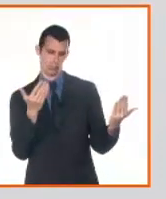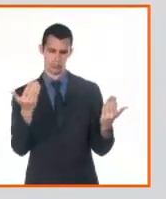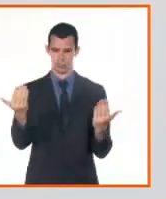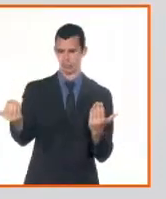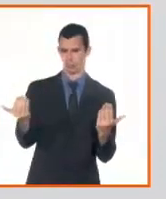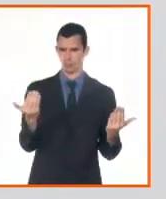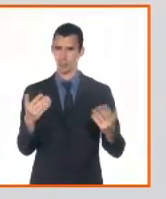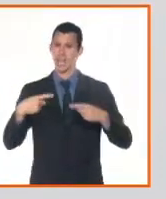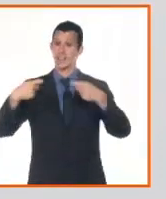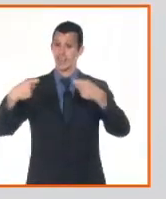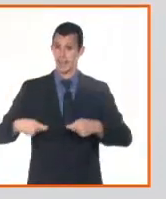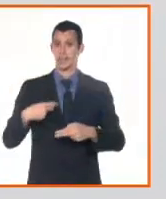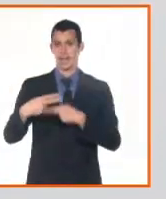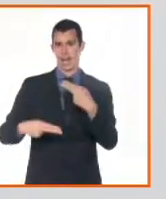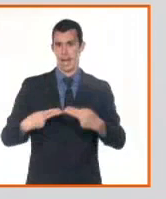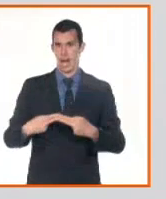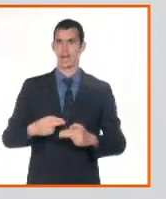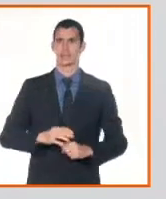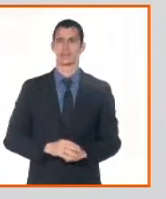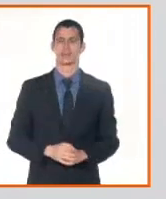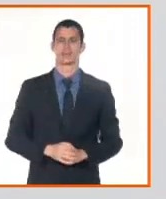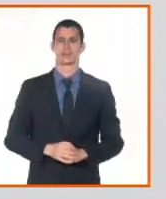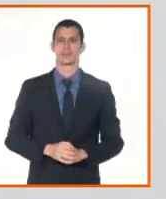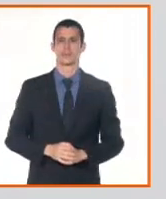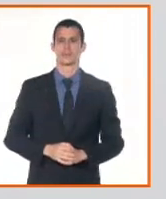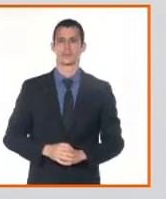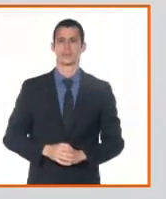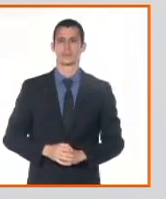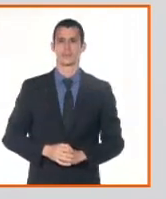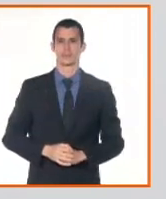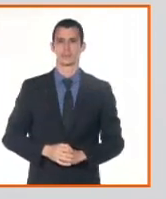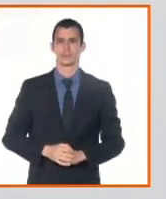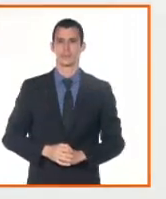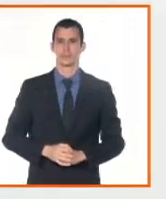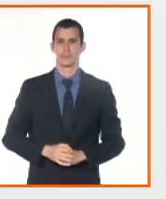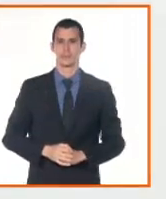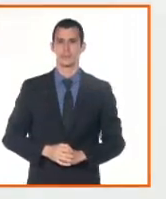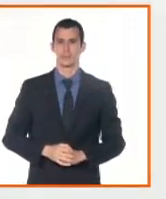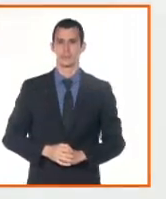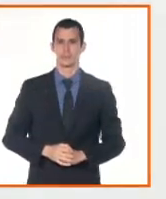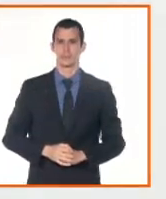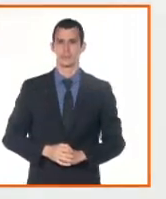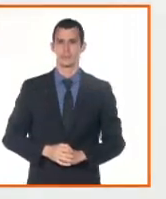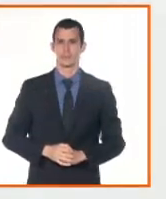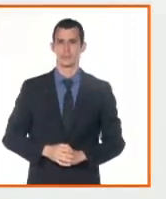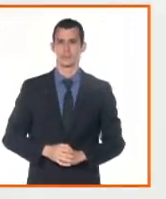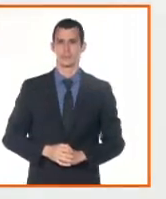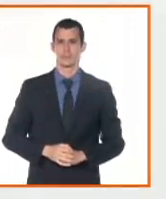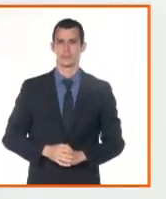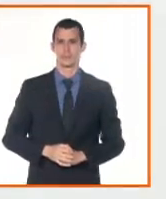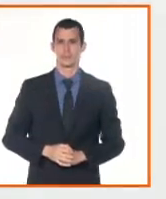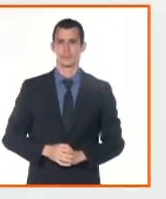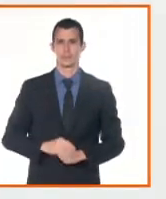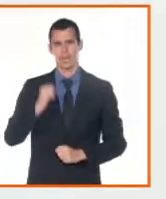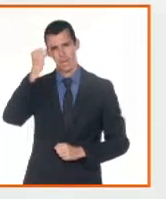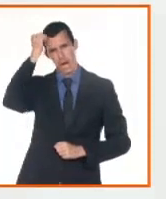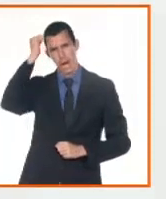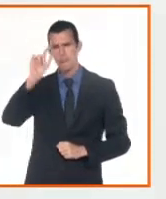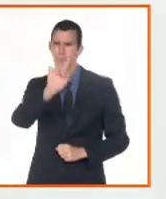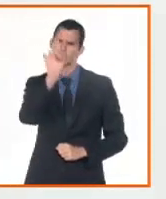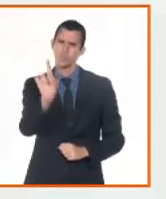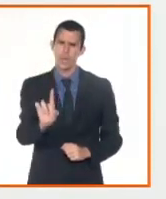estamos hablando del registro de la propiedad. Y la población ha entendido ese derecho, es decir,